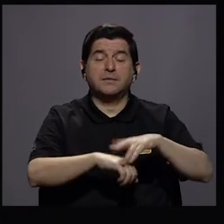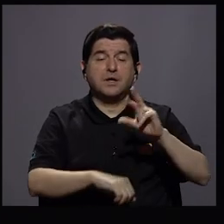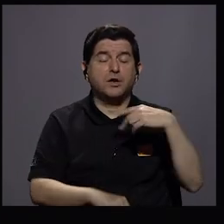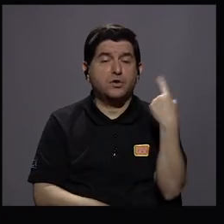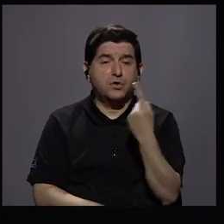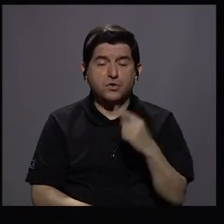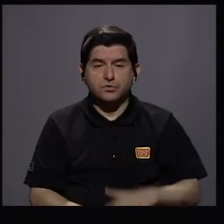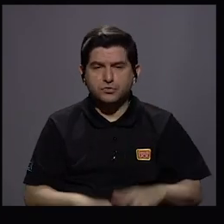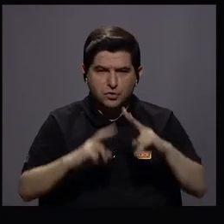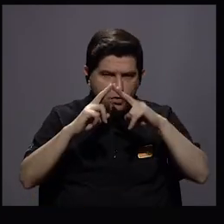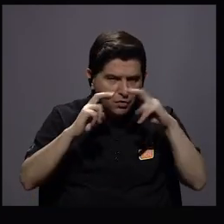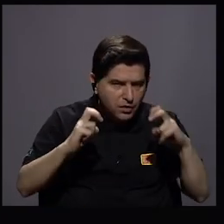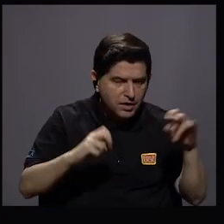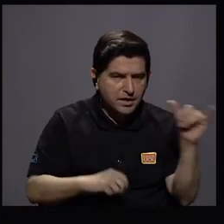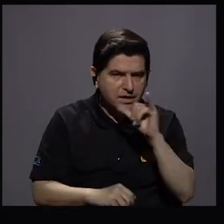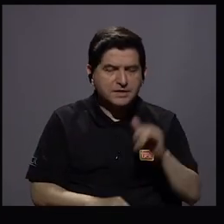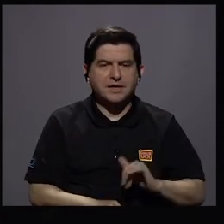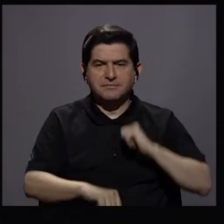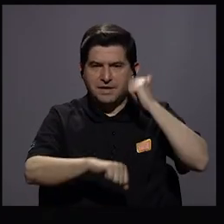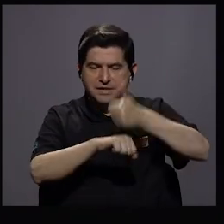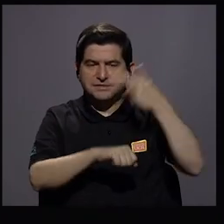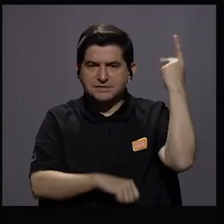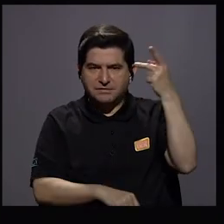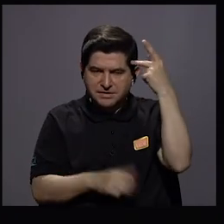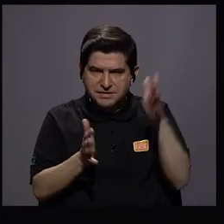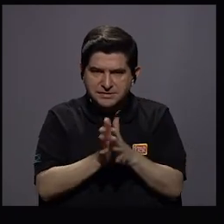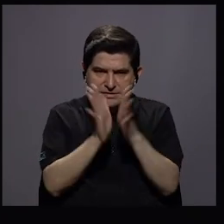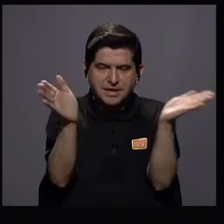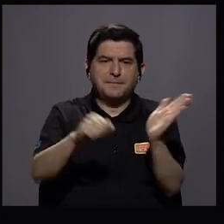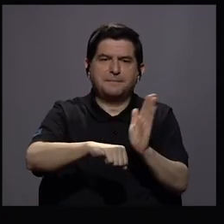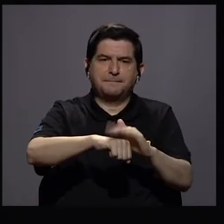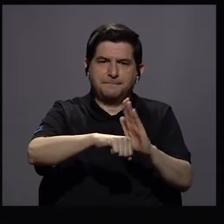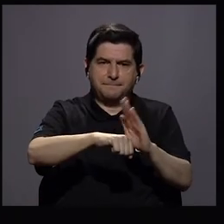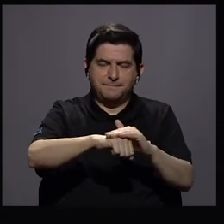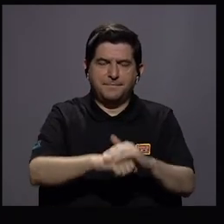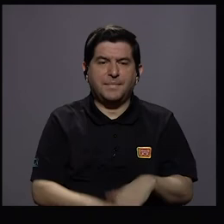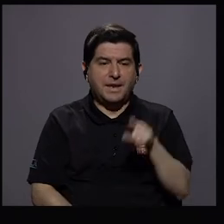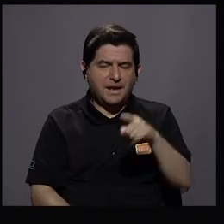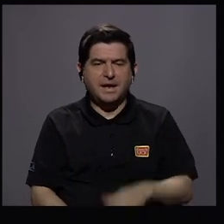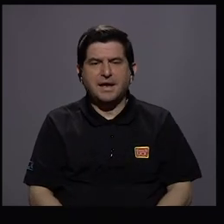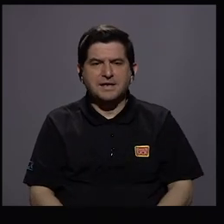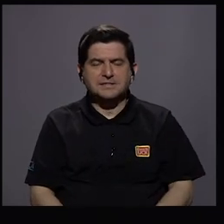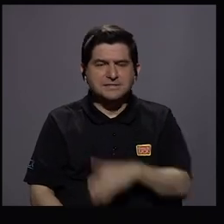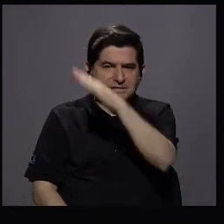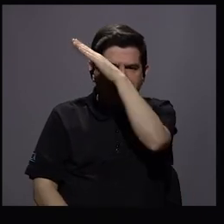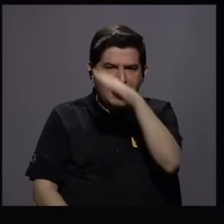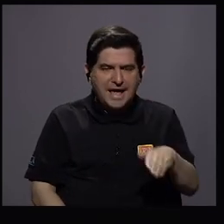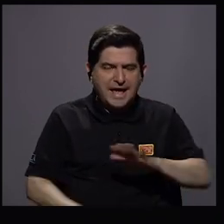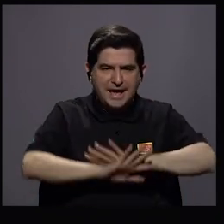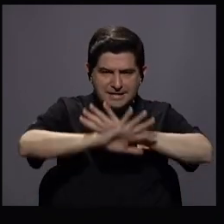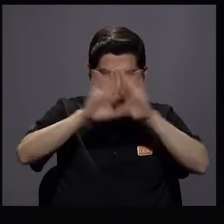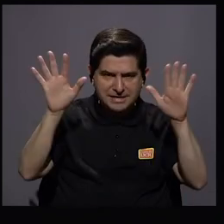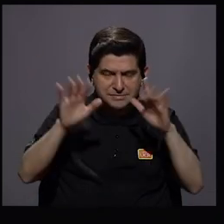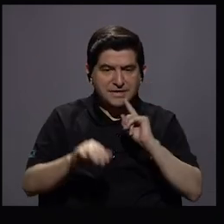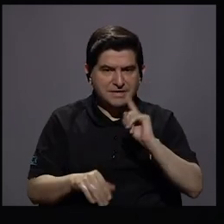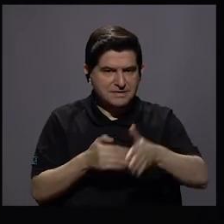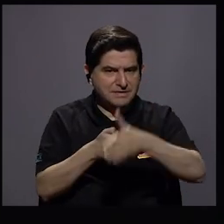solamente la bibliografía sino también la creación de una política pública que permita esos ejes de transparencia que usted menciona